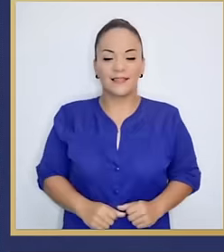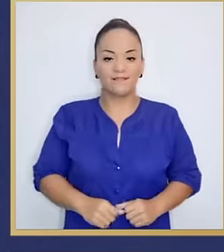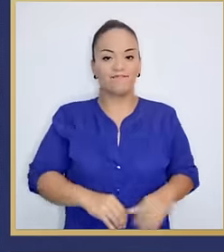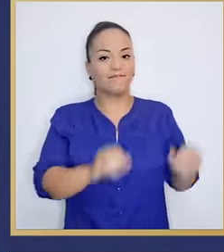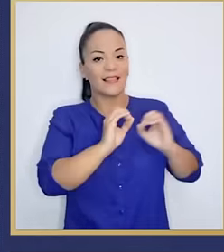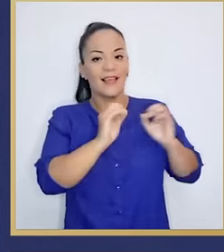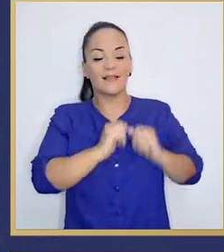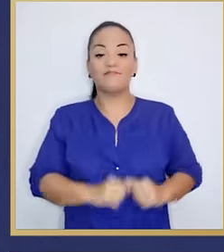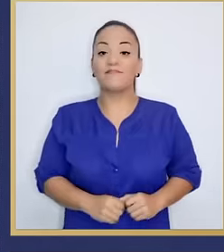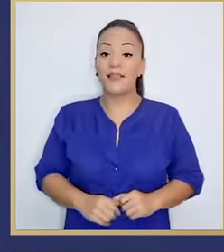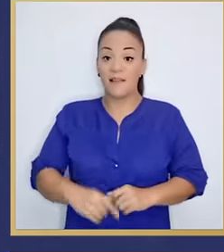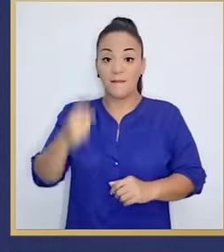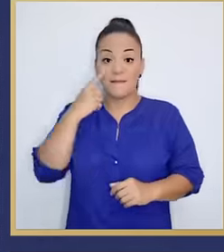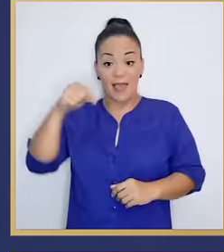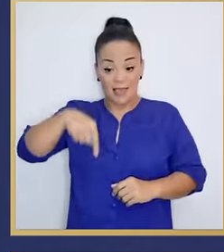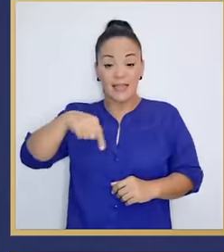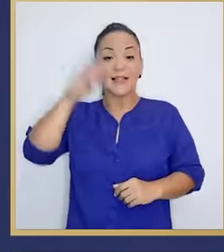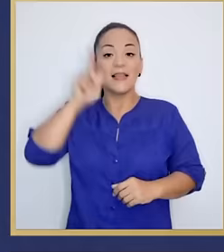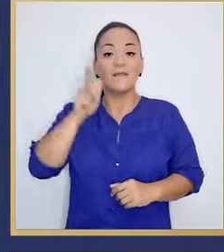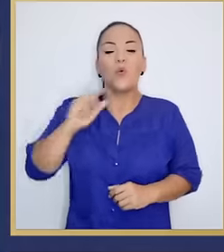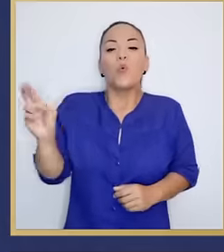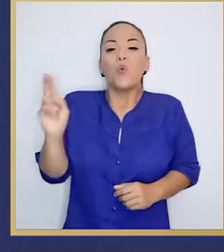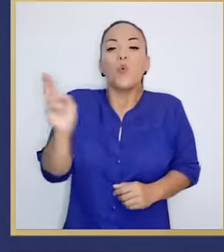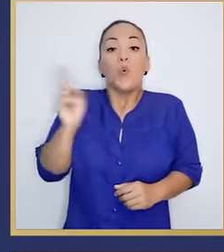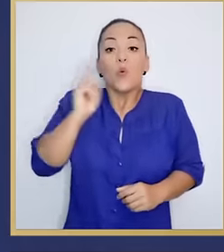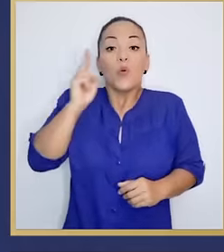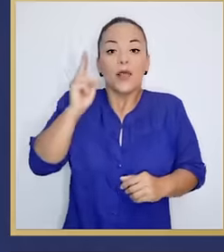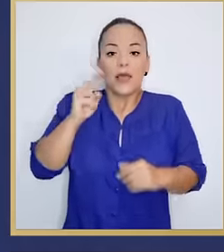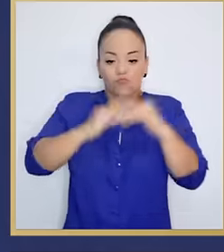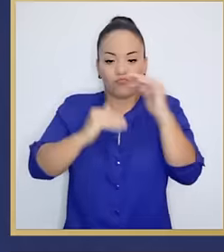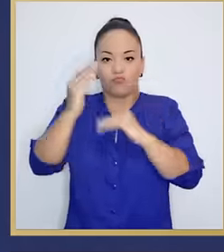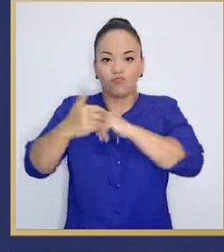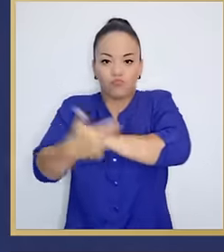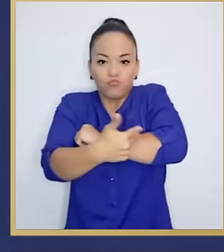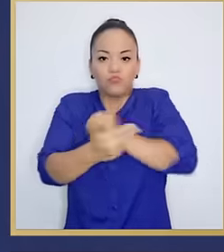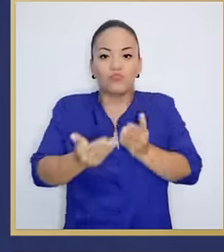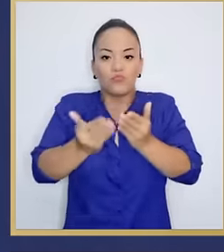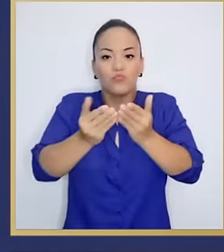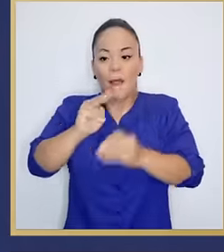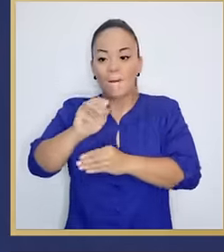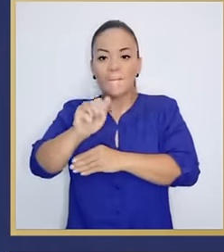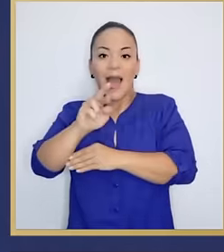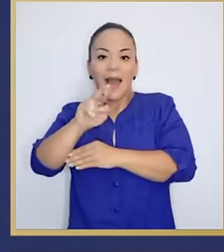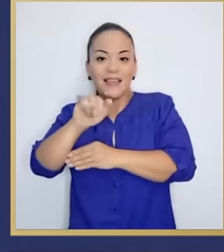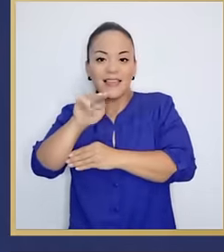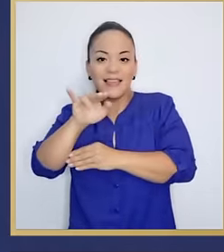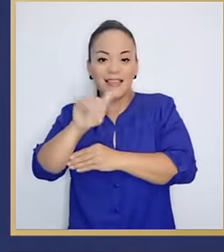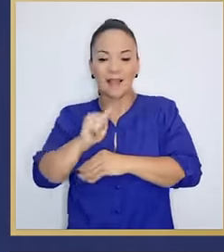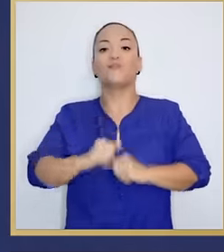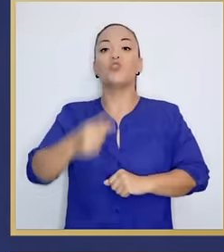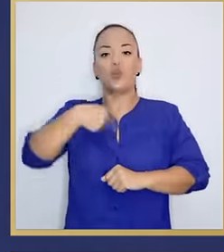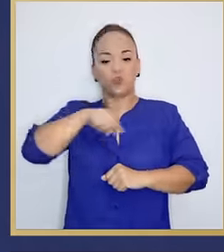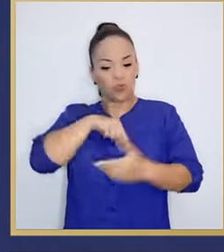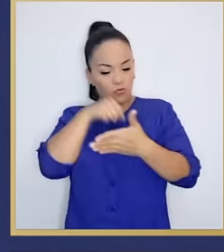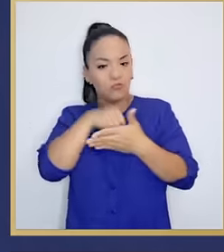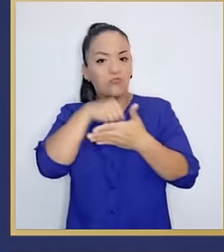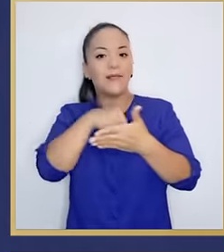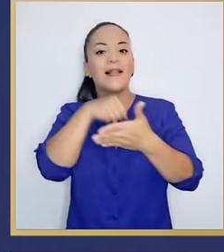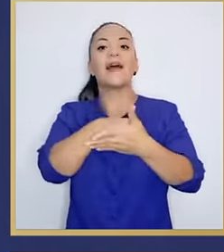Limón nos urge esta marina. En Limón vamos a pelear por lo que nos corresponde.